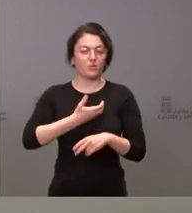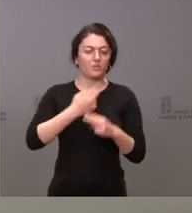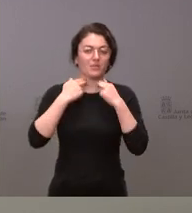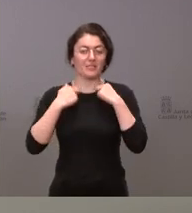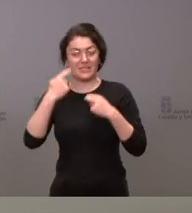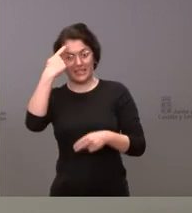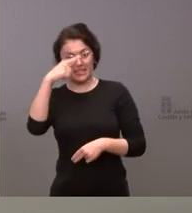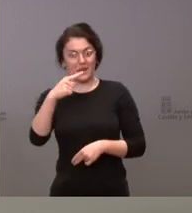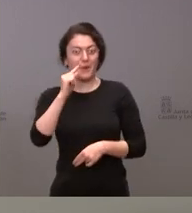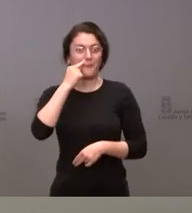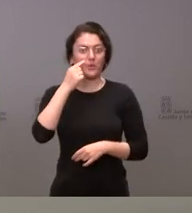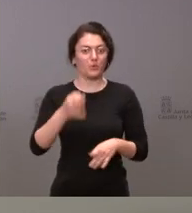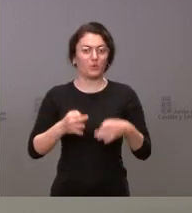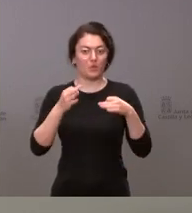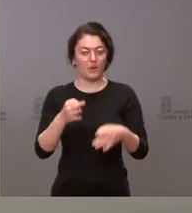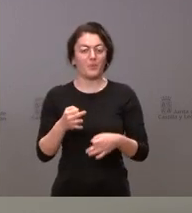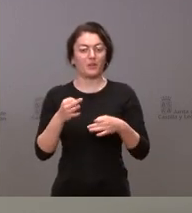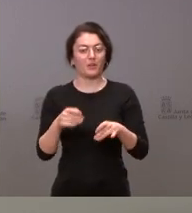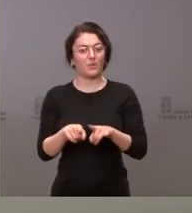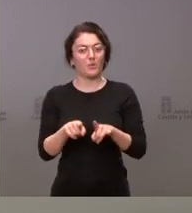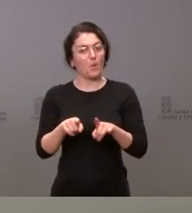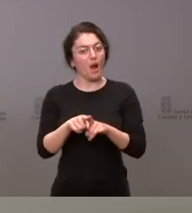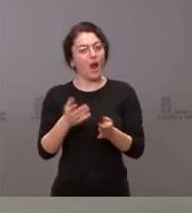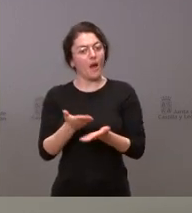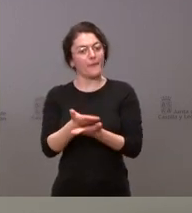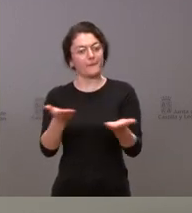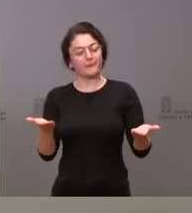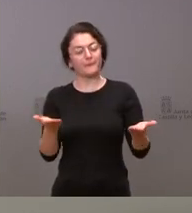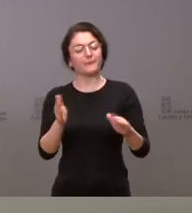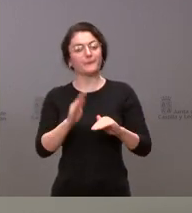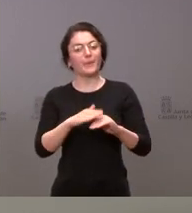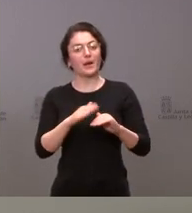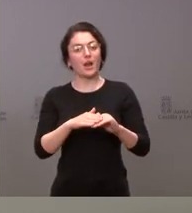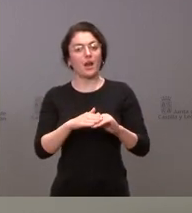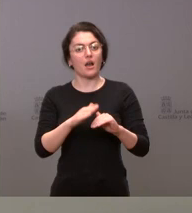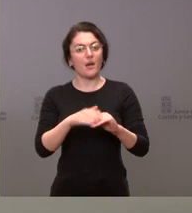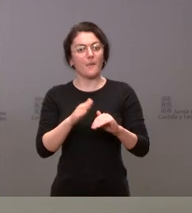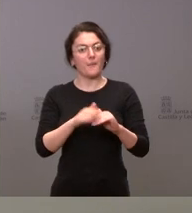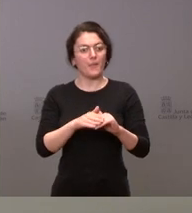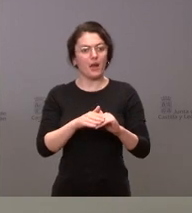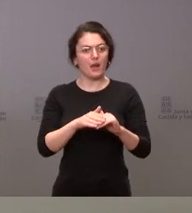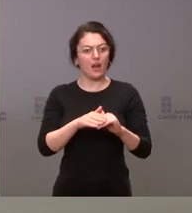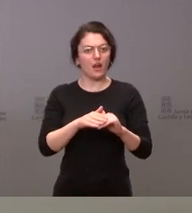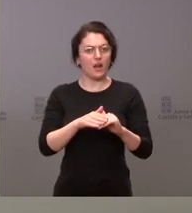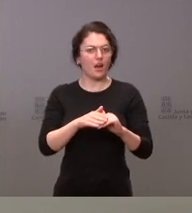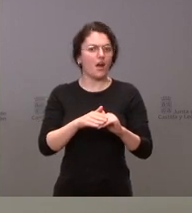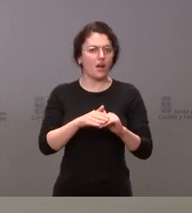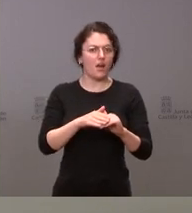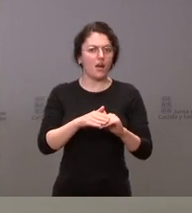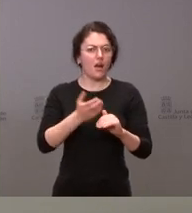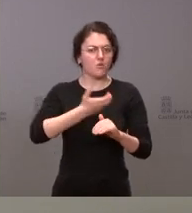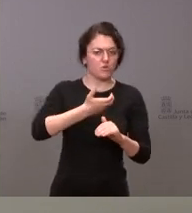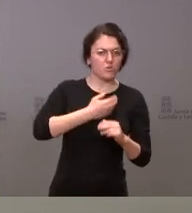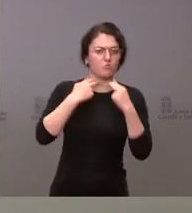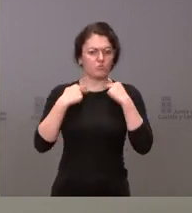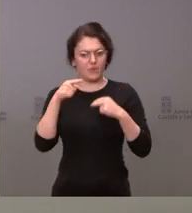presidente siempre ha tenido esa mano tendida, esa puerta abierta al mundo local. Él proviene, además, del mundo local. Tiene una sensibilidad